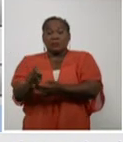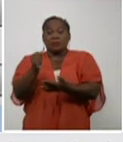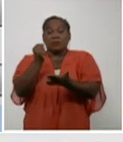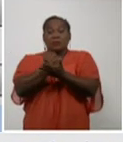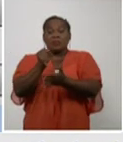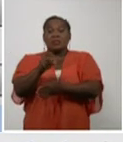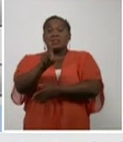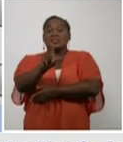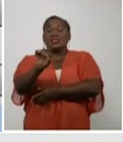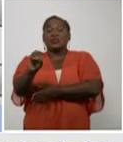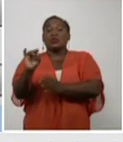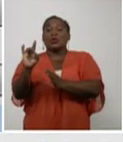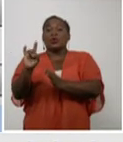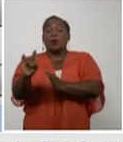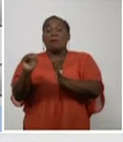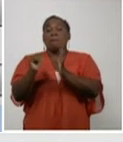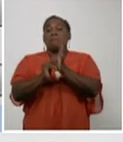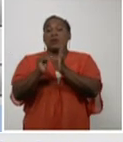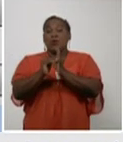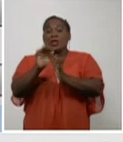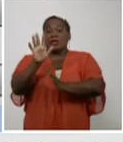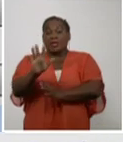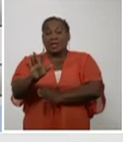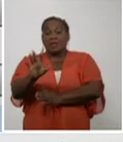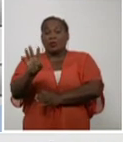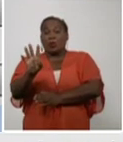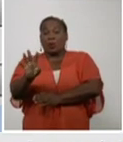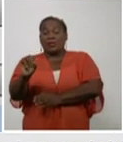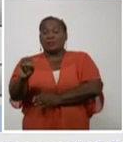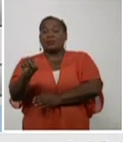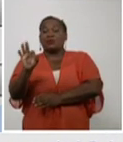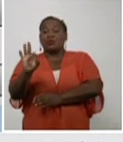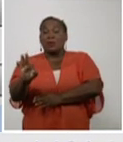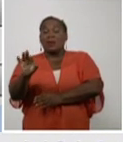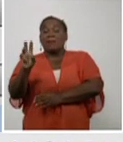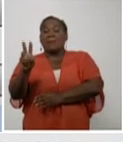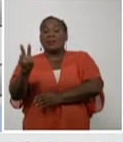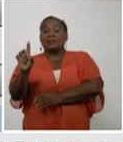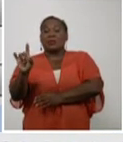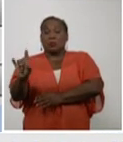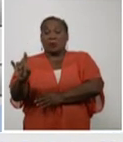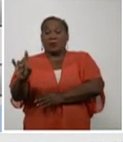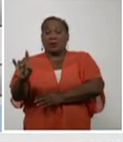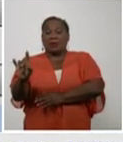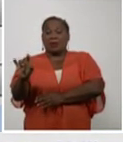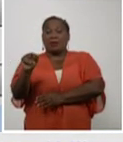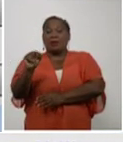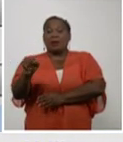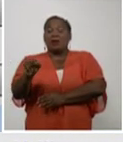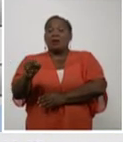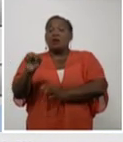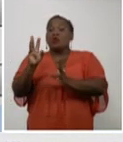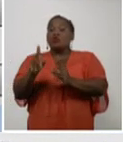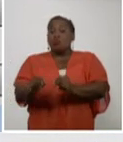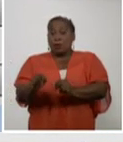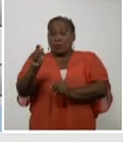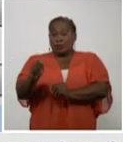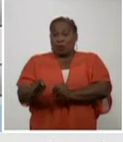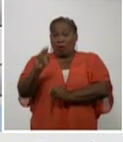.504.829. De todas formas, ayer, con un número de casos activos